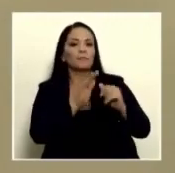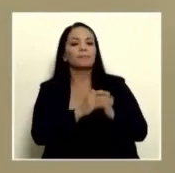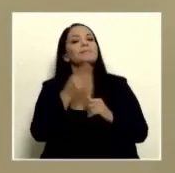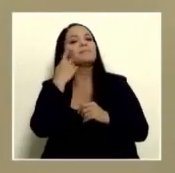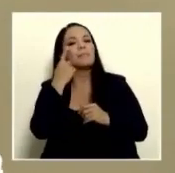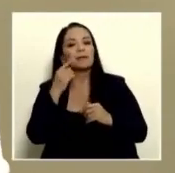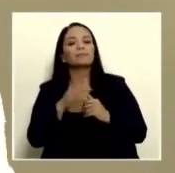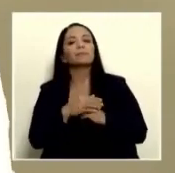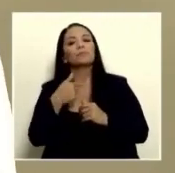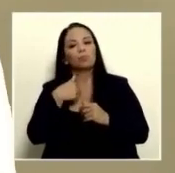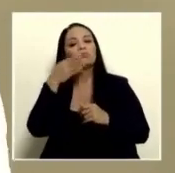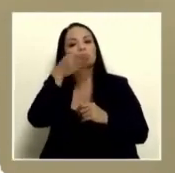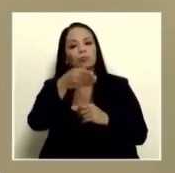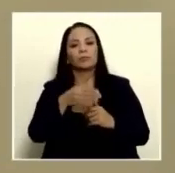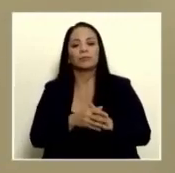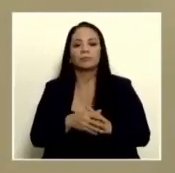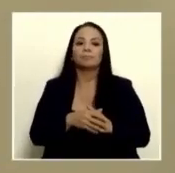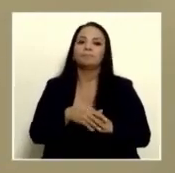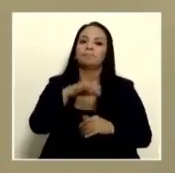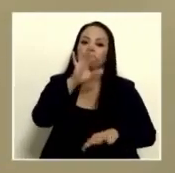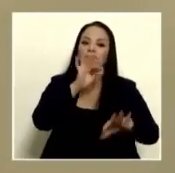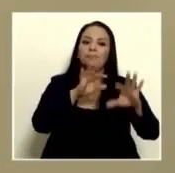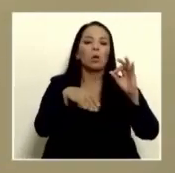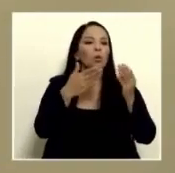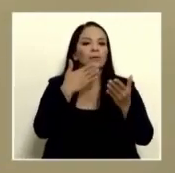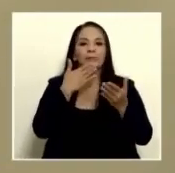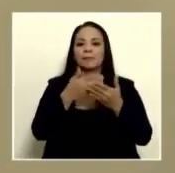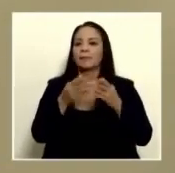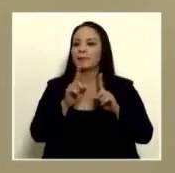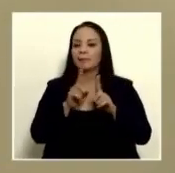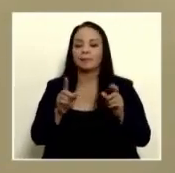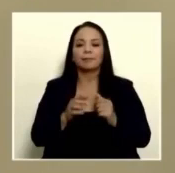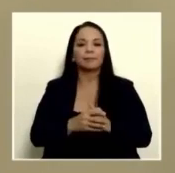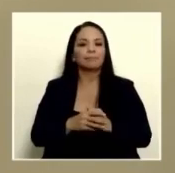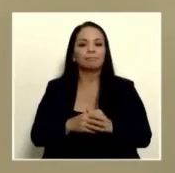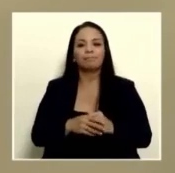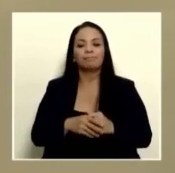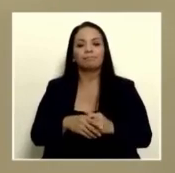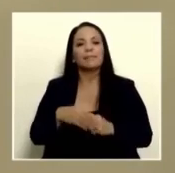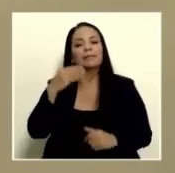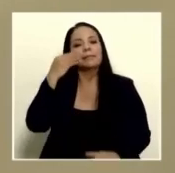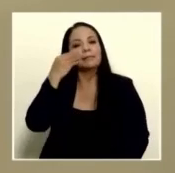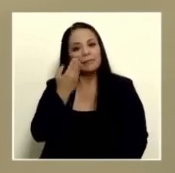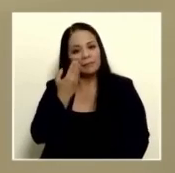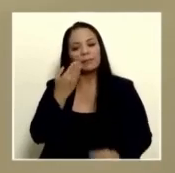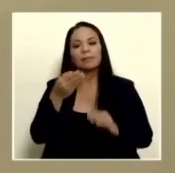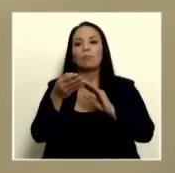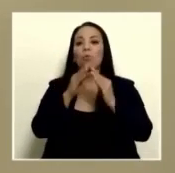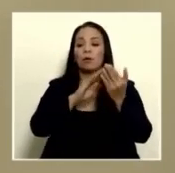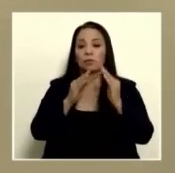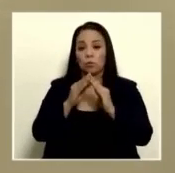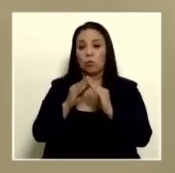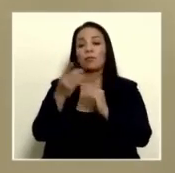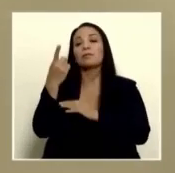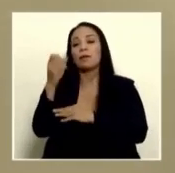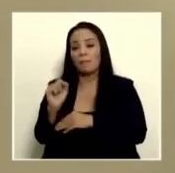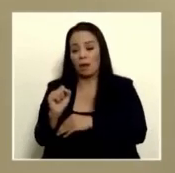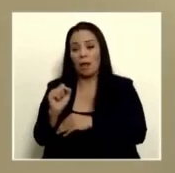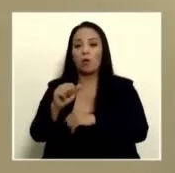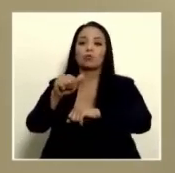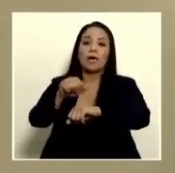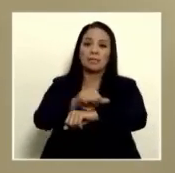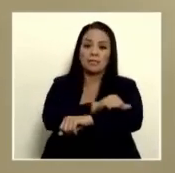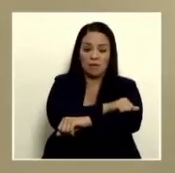hallazgos fueron no muy agradables verdad realmente es muy triste para la población de desamparados a servir